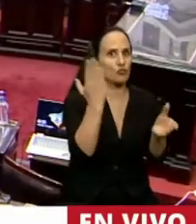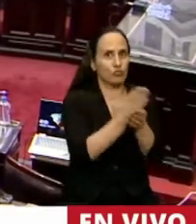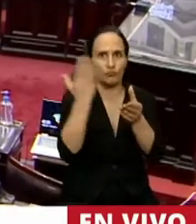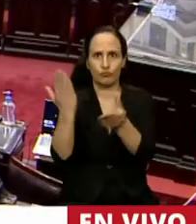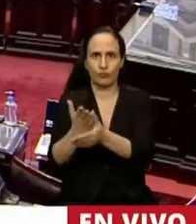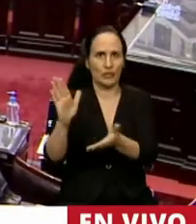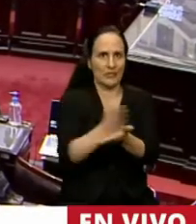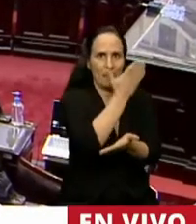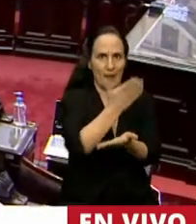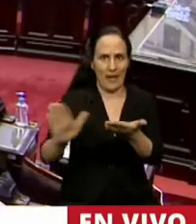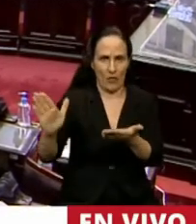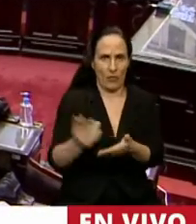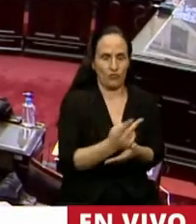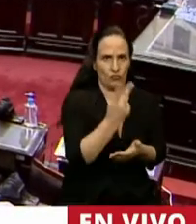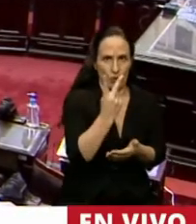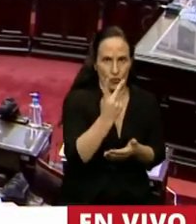por separado en dos veces.